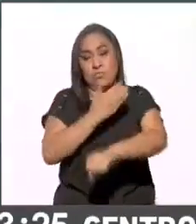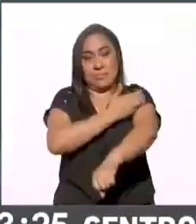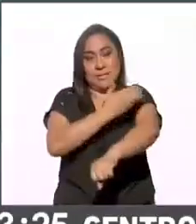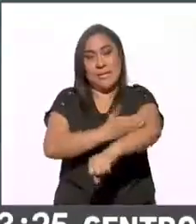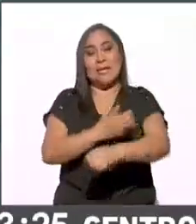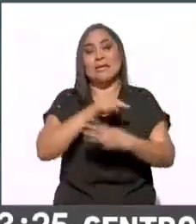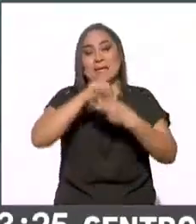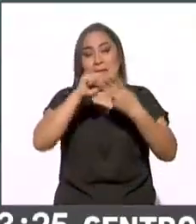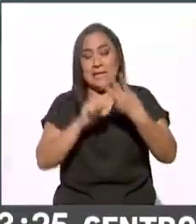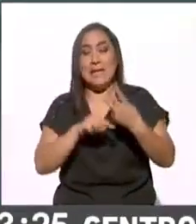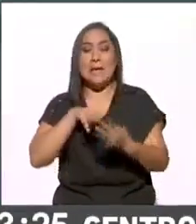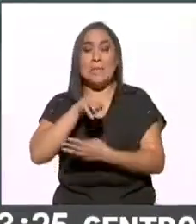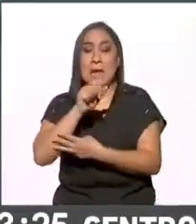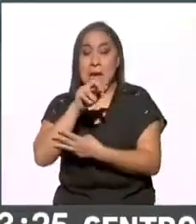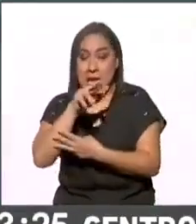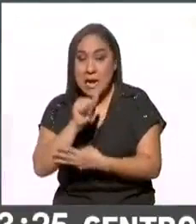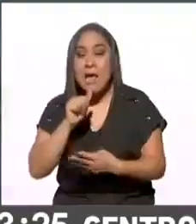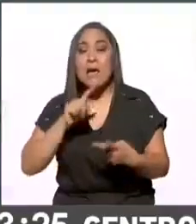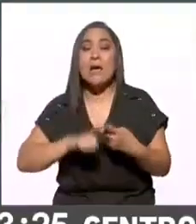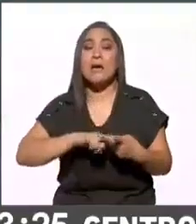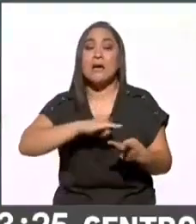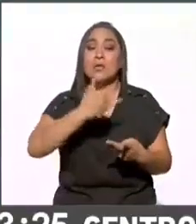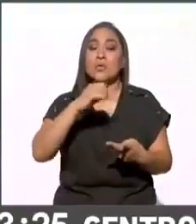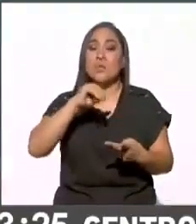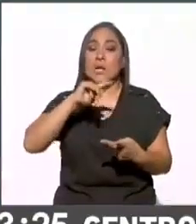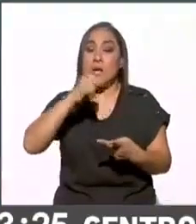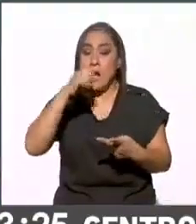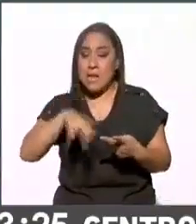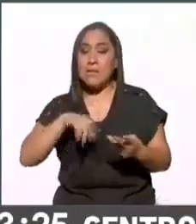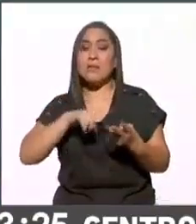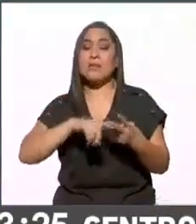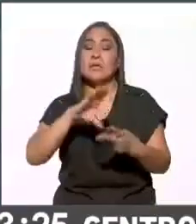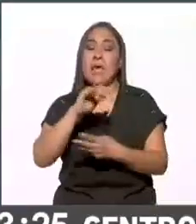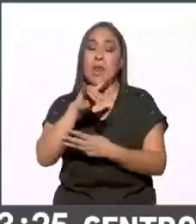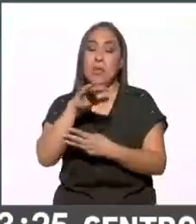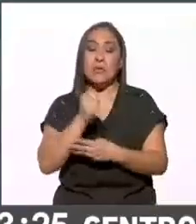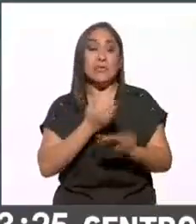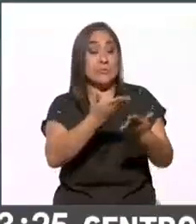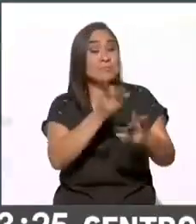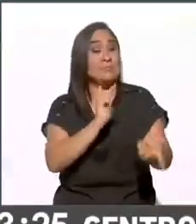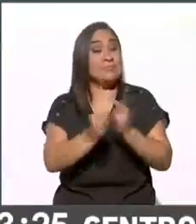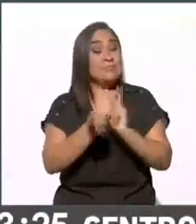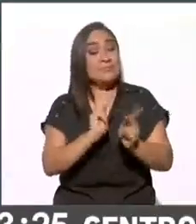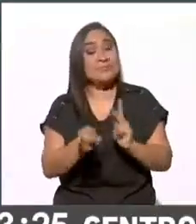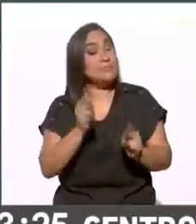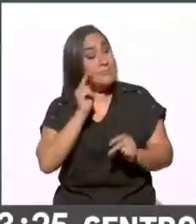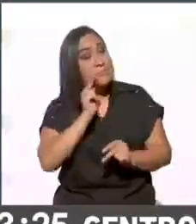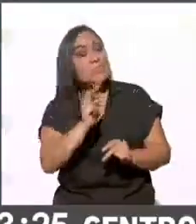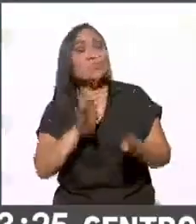Escobedo, Jonathan Amador y Carlos Calzada. Adelante, compañeros, ¿cómo va la situación por allá?